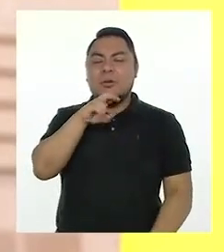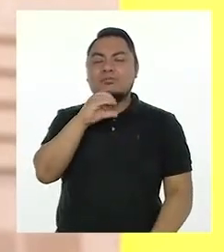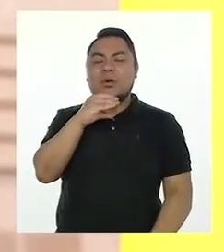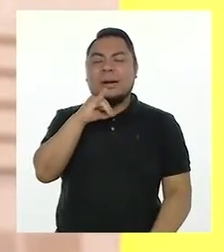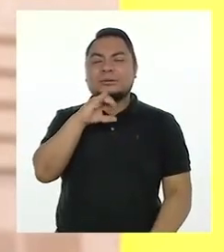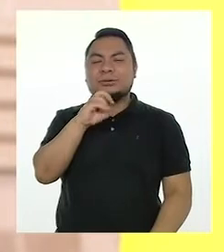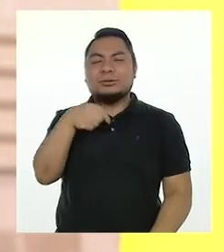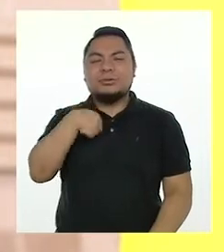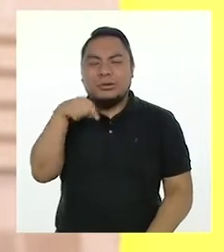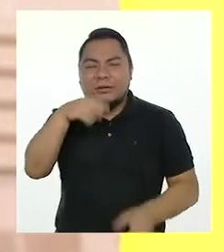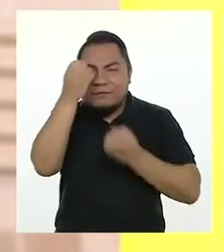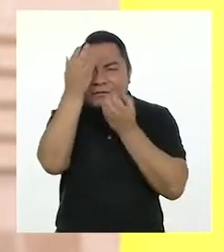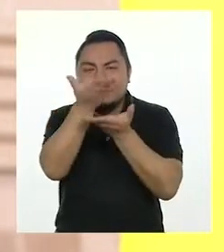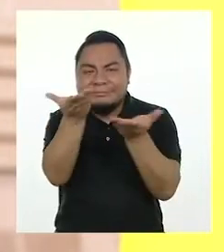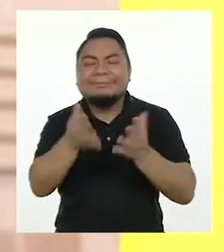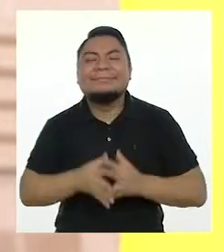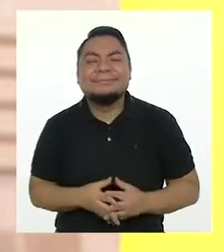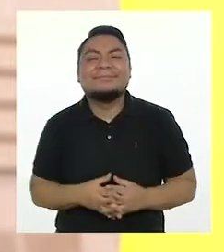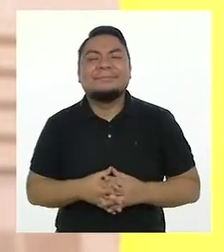esta es la información.